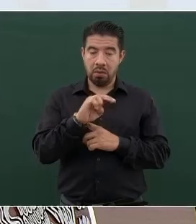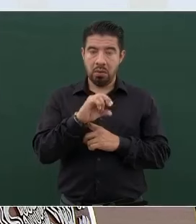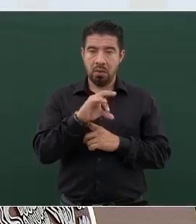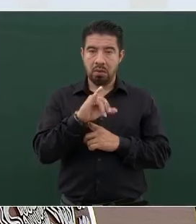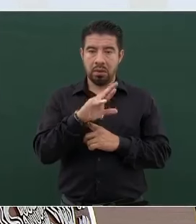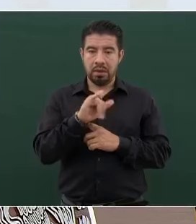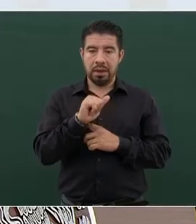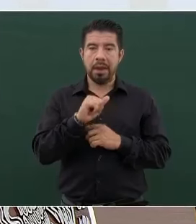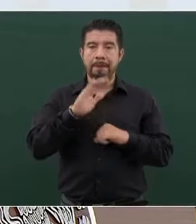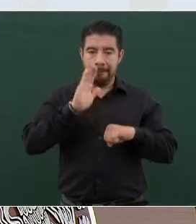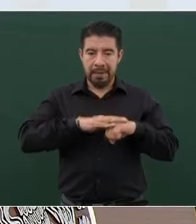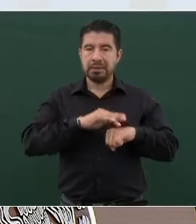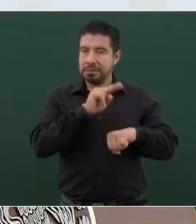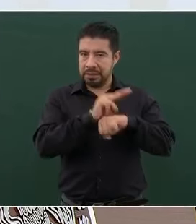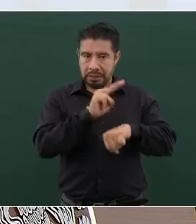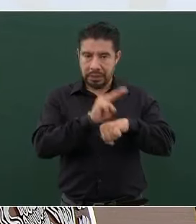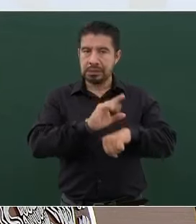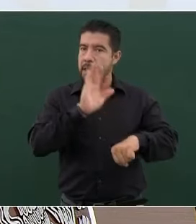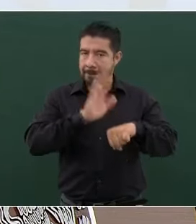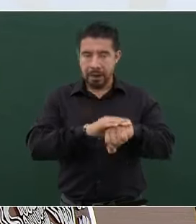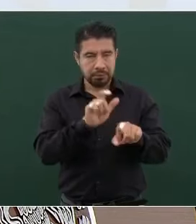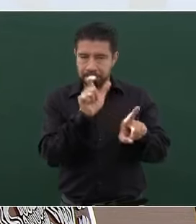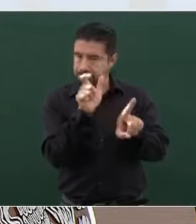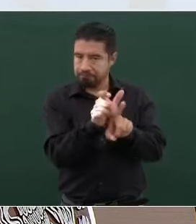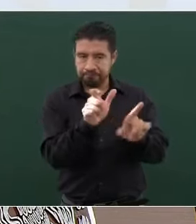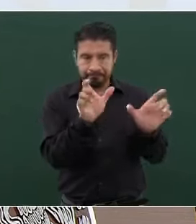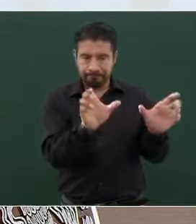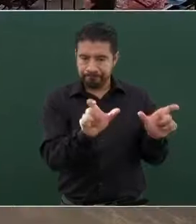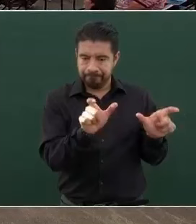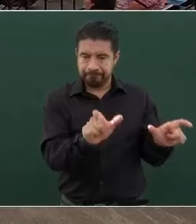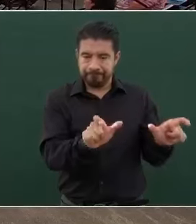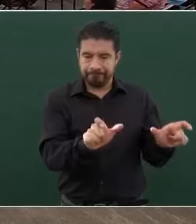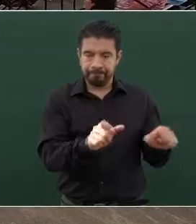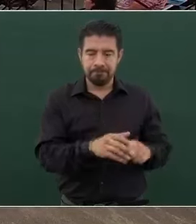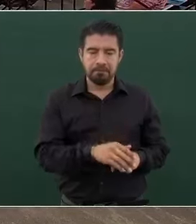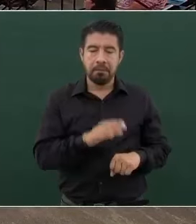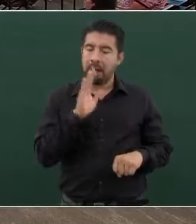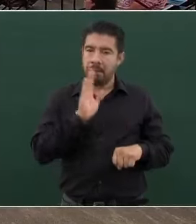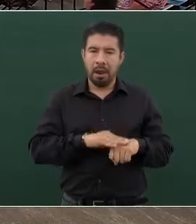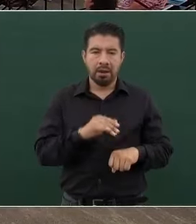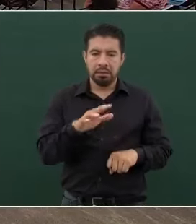más. ¿Cuántos van a llegar? Los que se requieran.